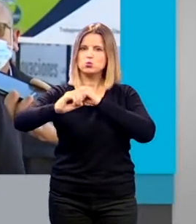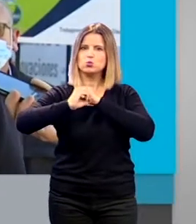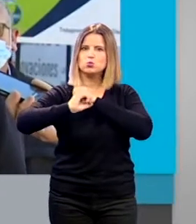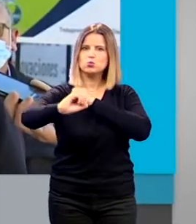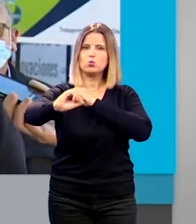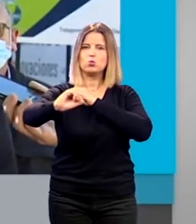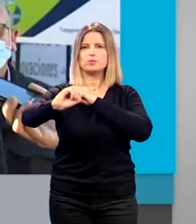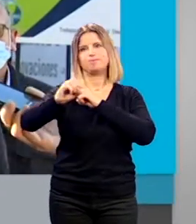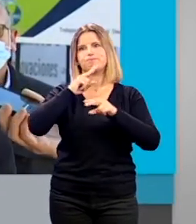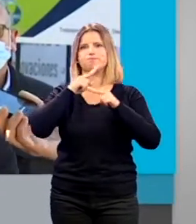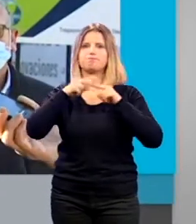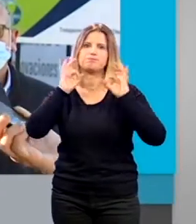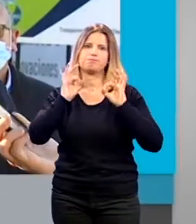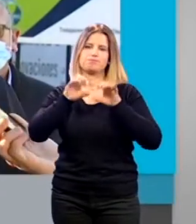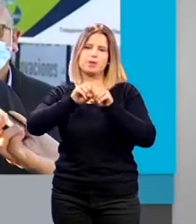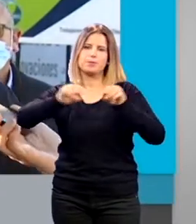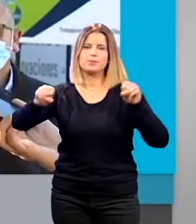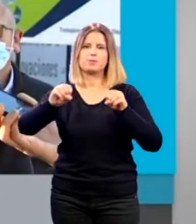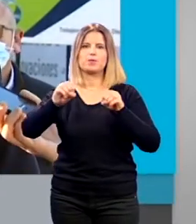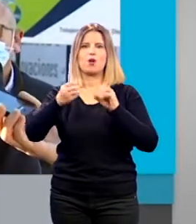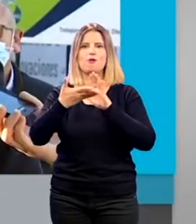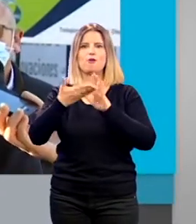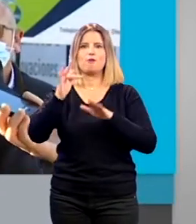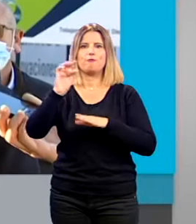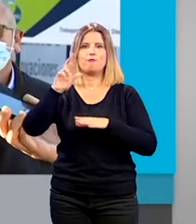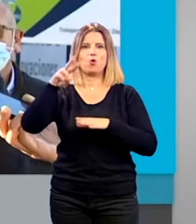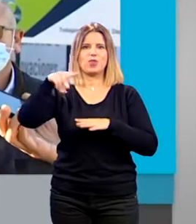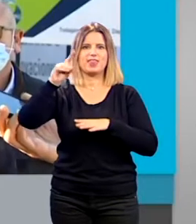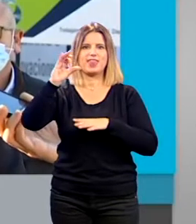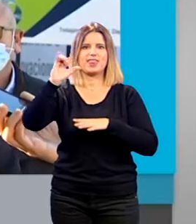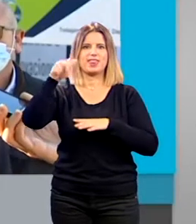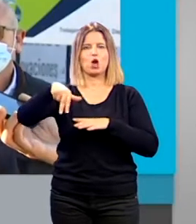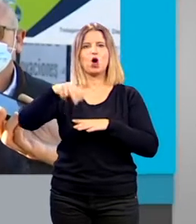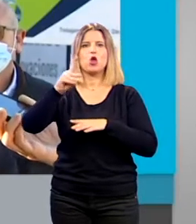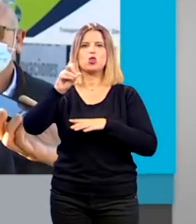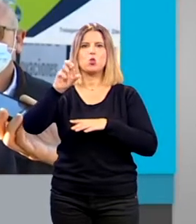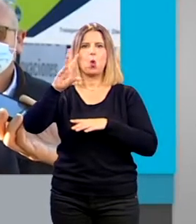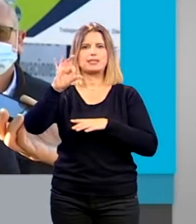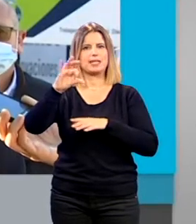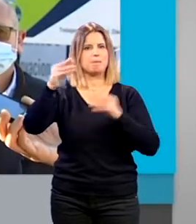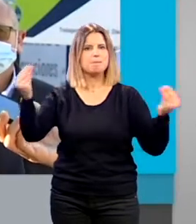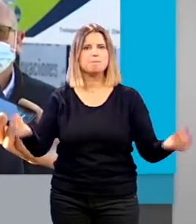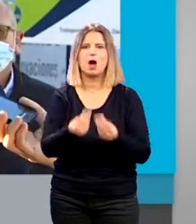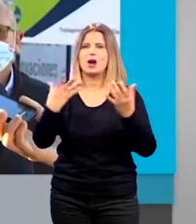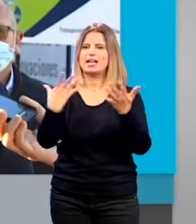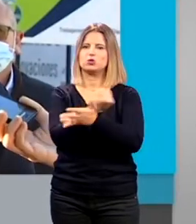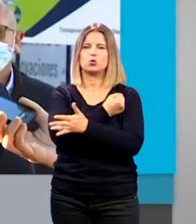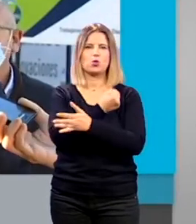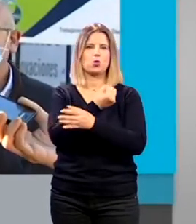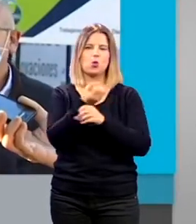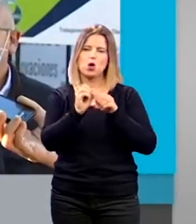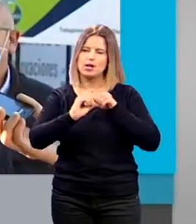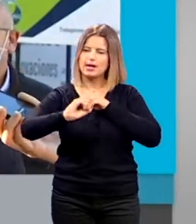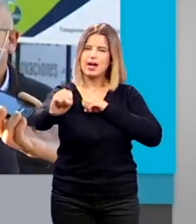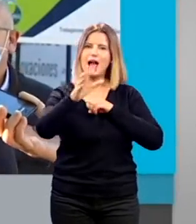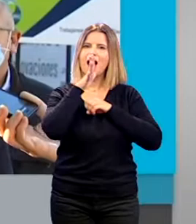técnicamente la fundición dúctil que permite no solo actualizar las redes sino evidentemente mejorar todo lo que tiene que ver con las